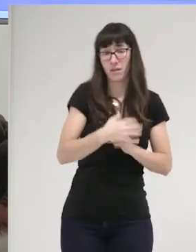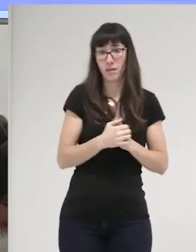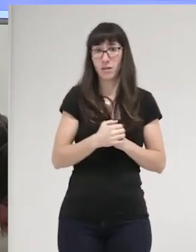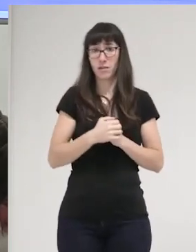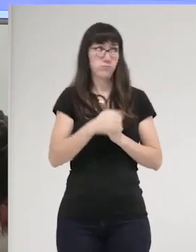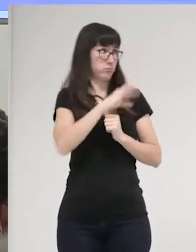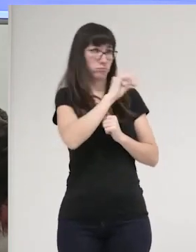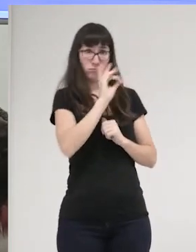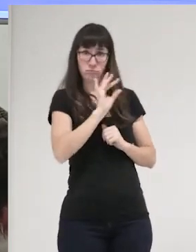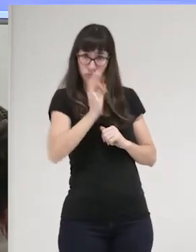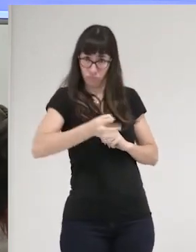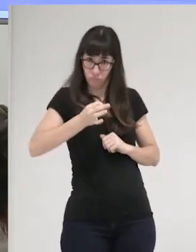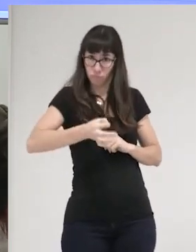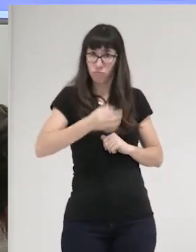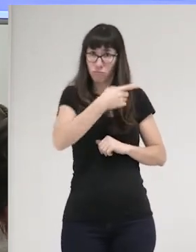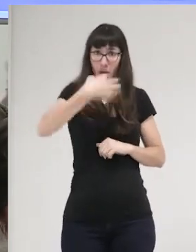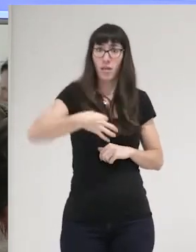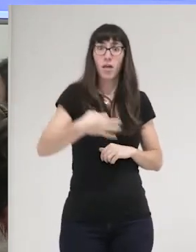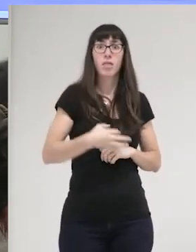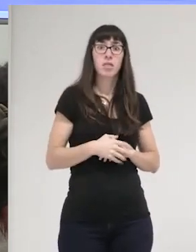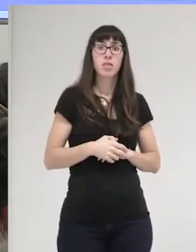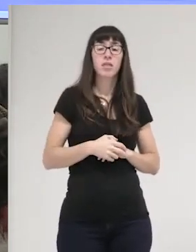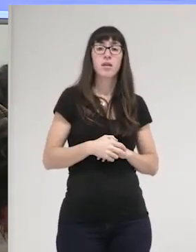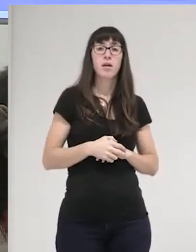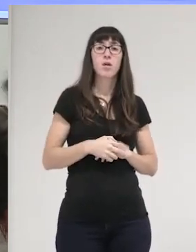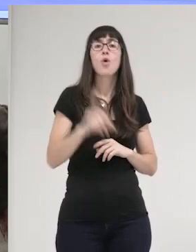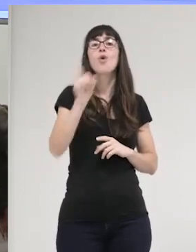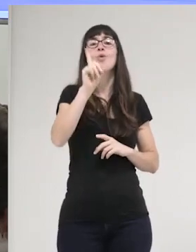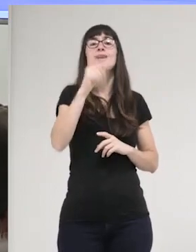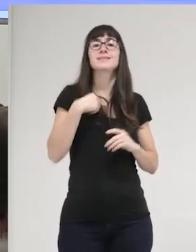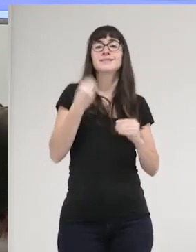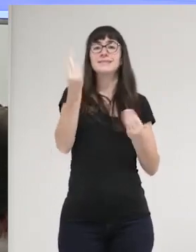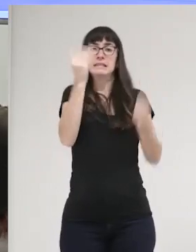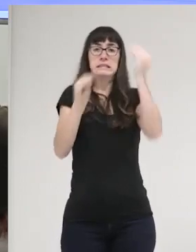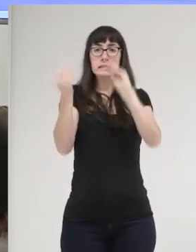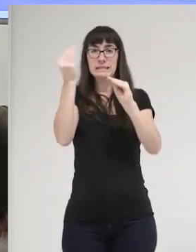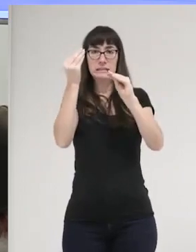Sí, sí, sí, esto existe. No es un Photoshop.